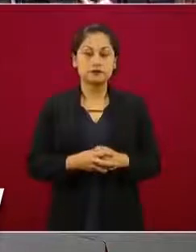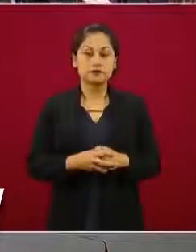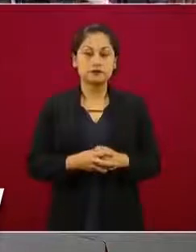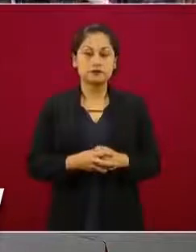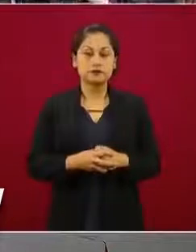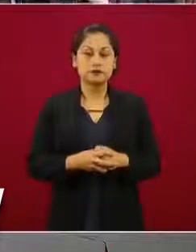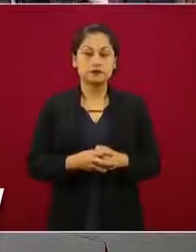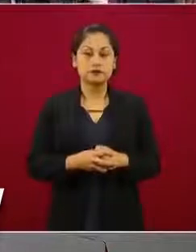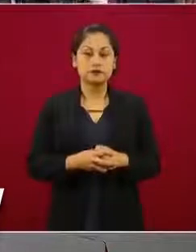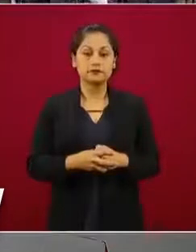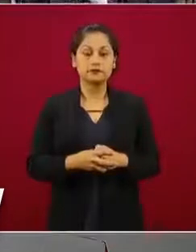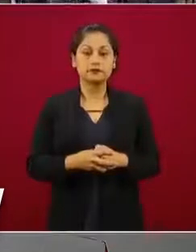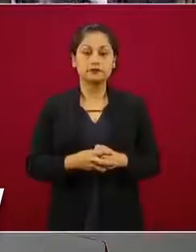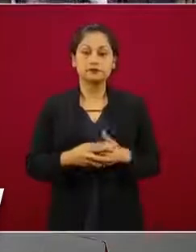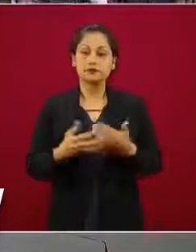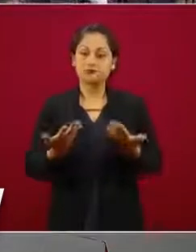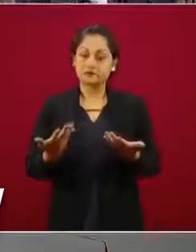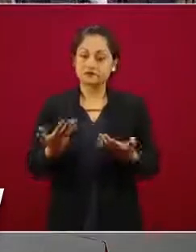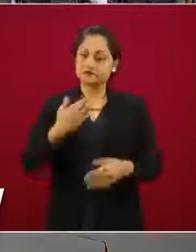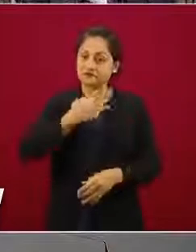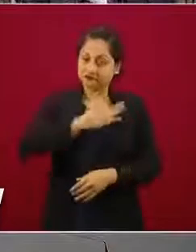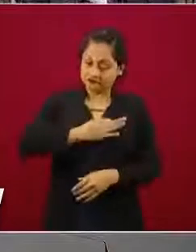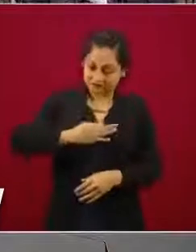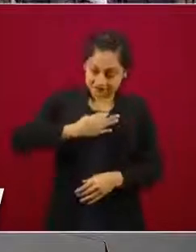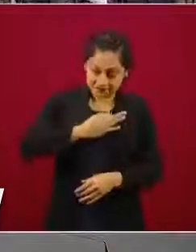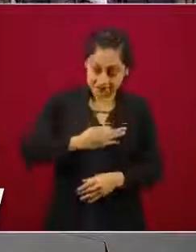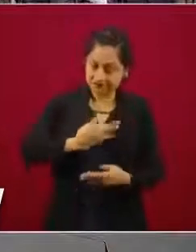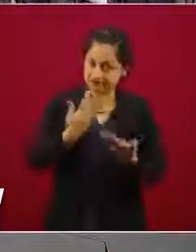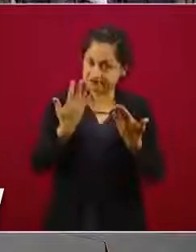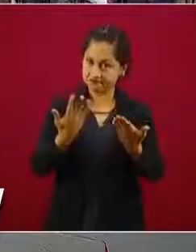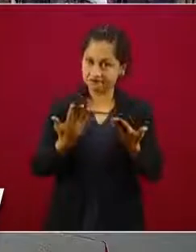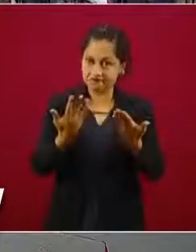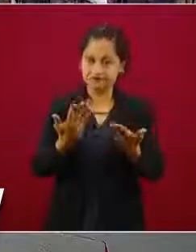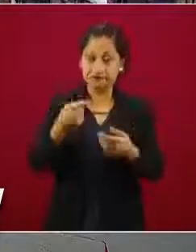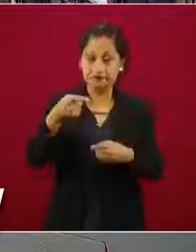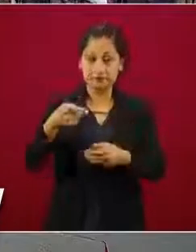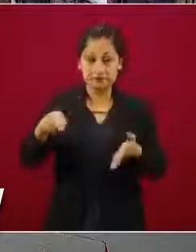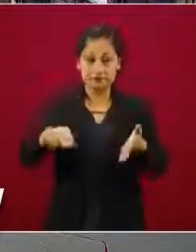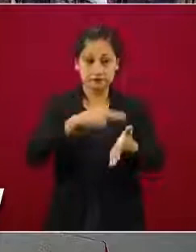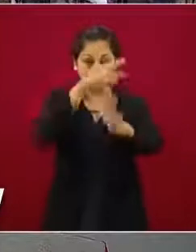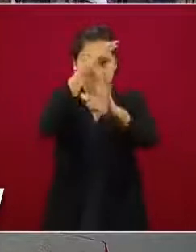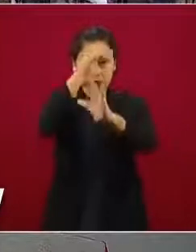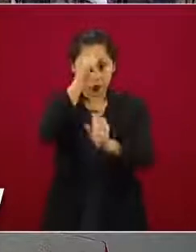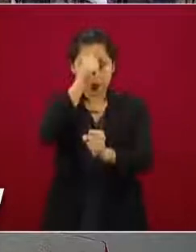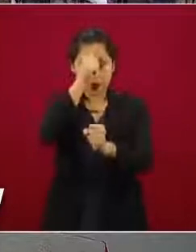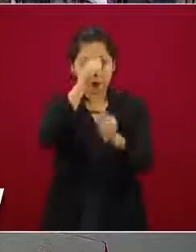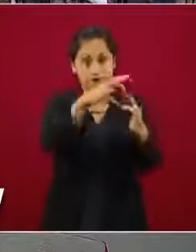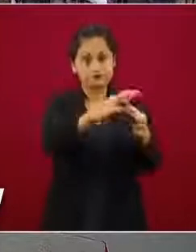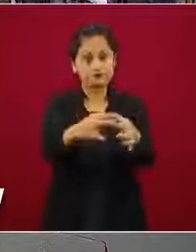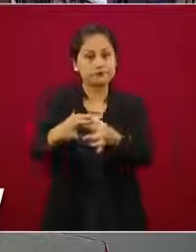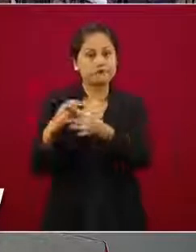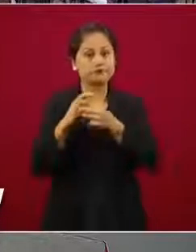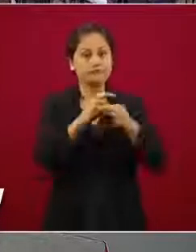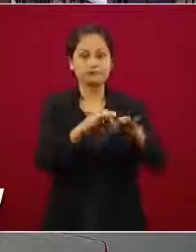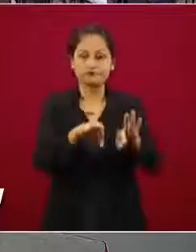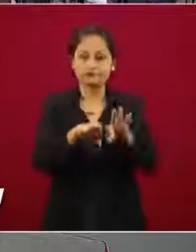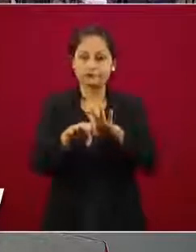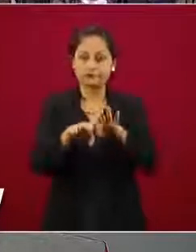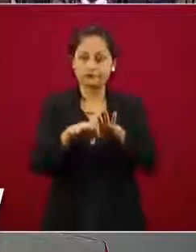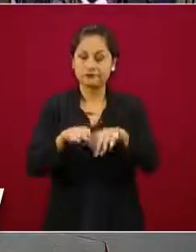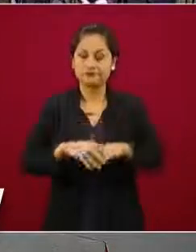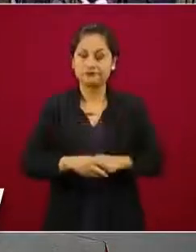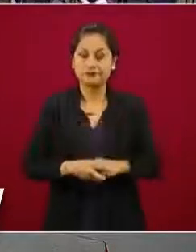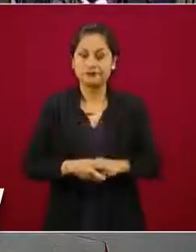Muchas felicidades por este acuerdo de colaboración. Gracias. Gracias. Gracias.